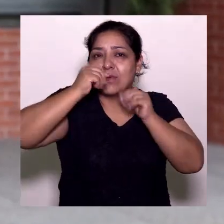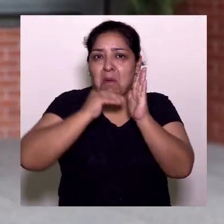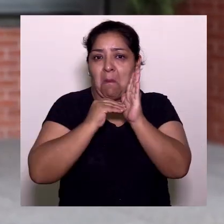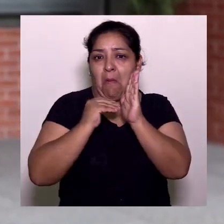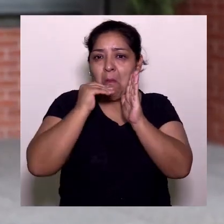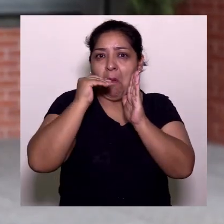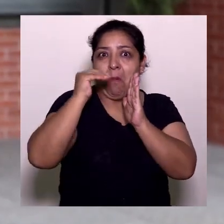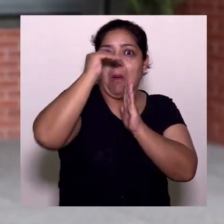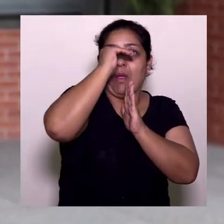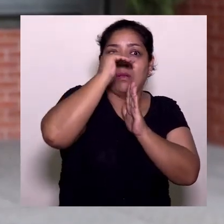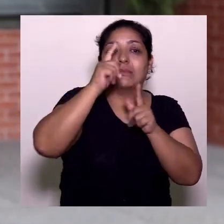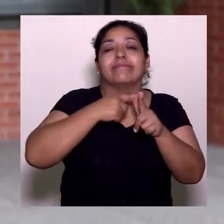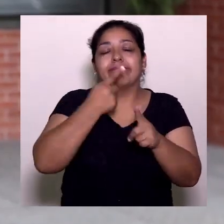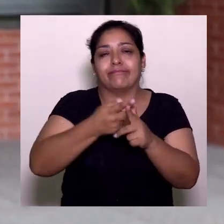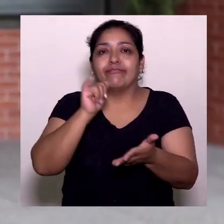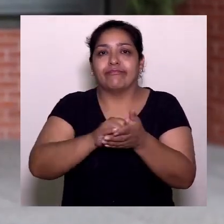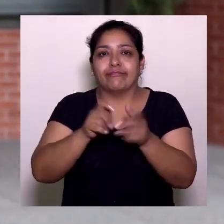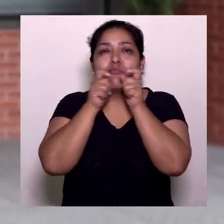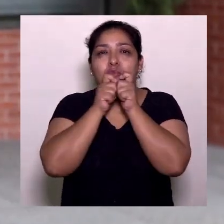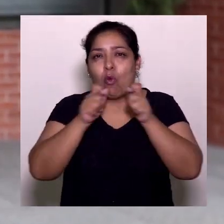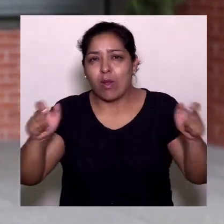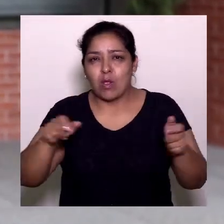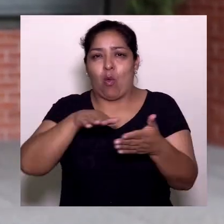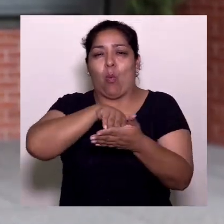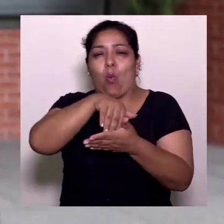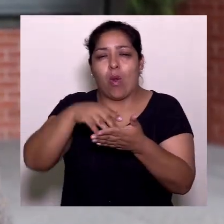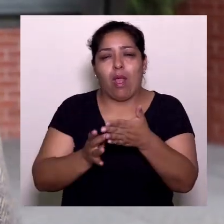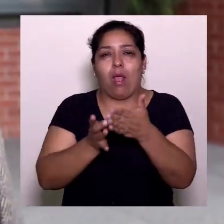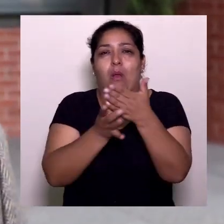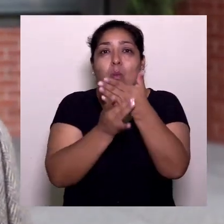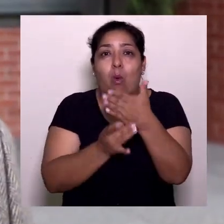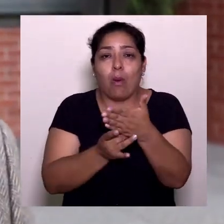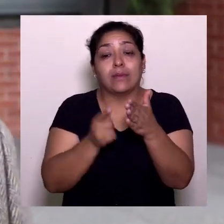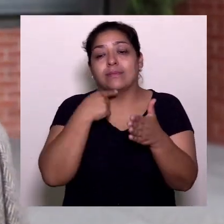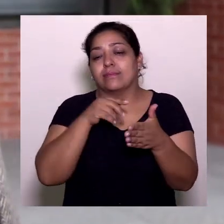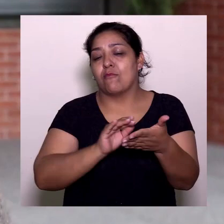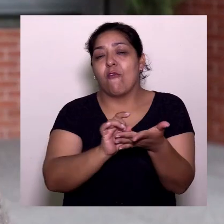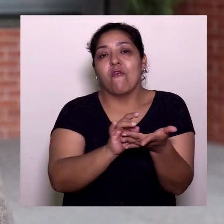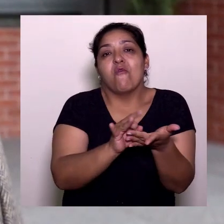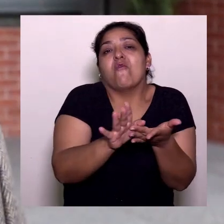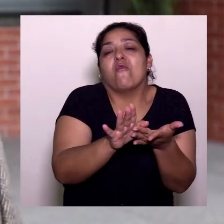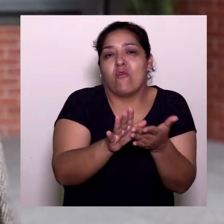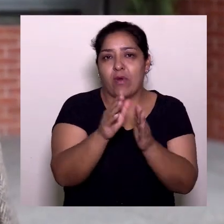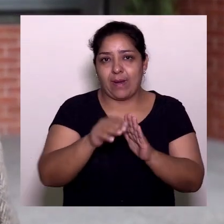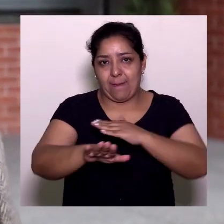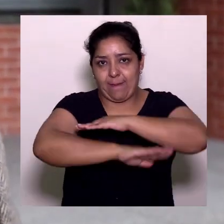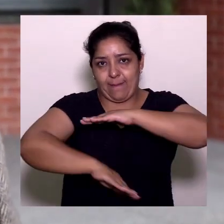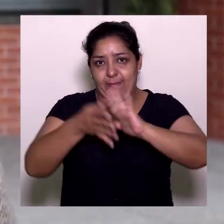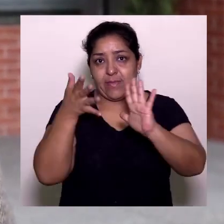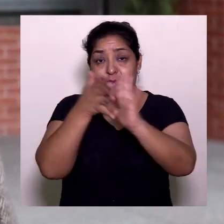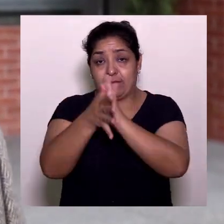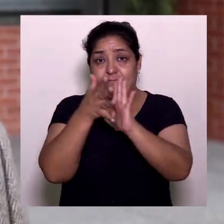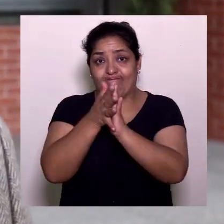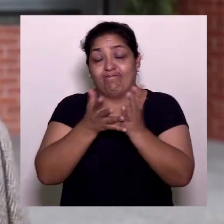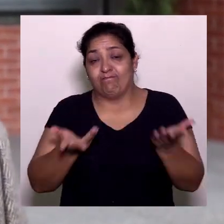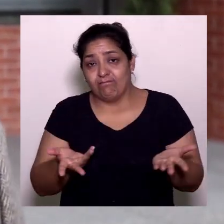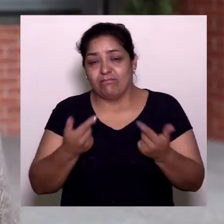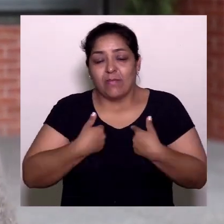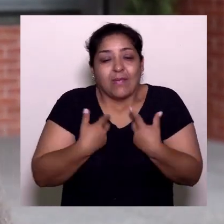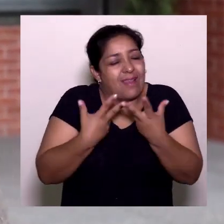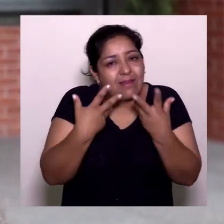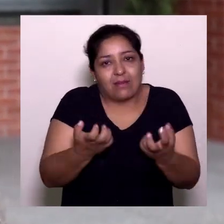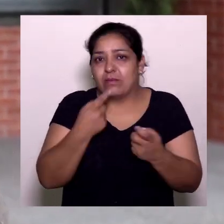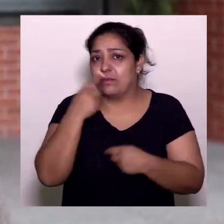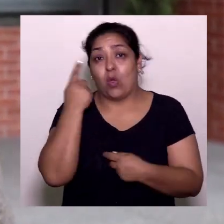evaluación y con eso la población pobre y vulnerable del departamento se ha quedado por fuera de estas nuevas bases de datos